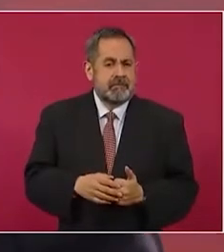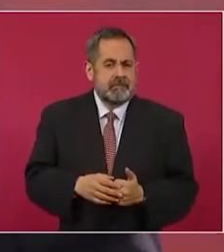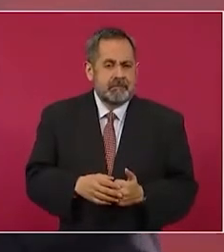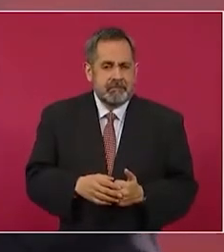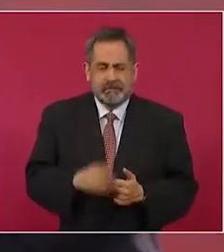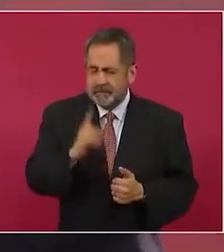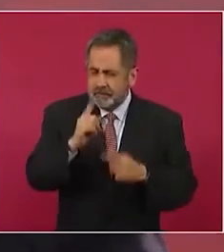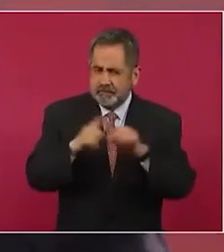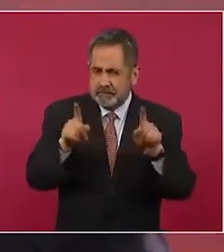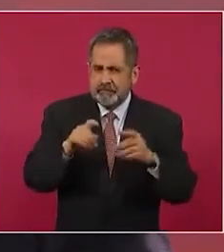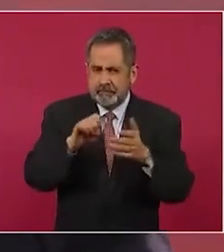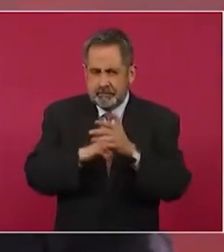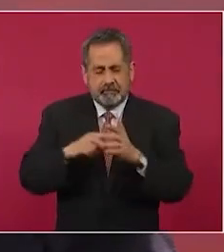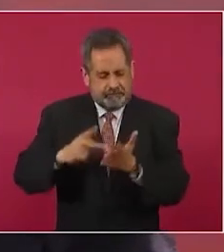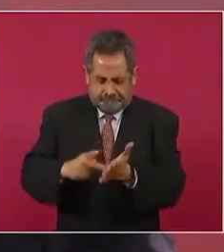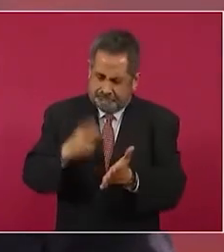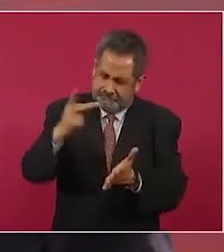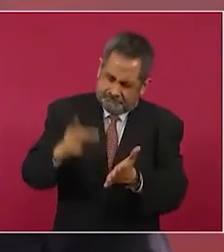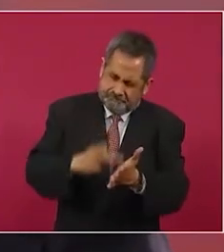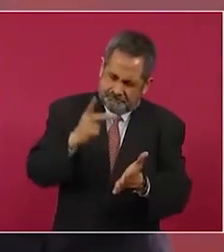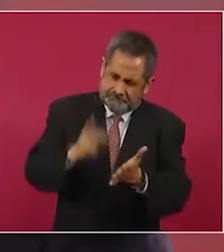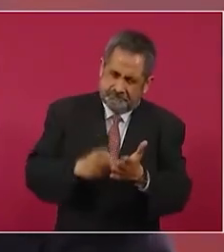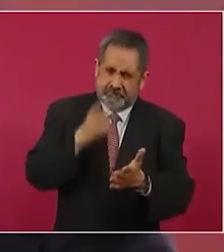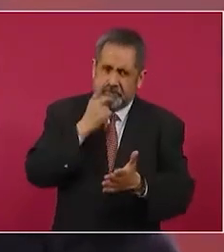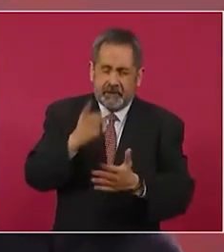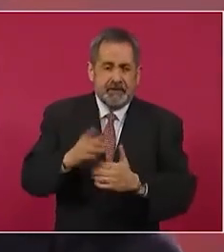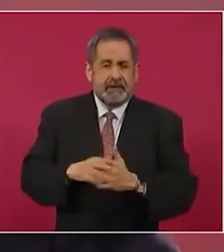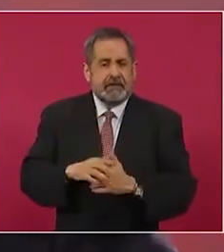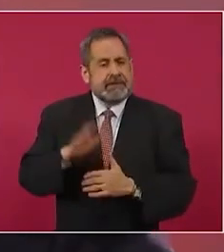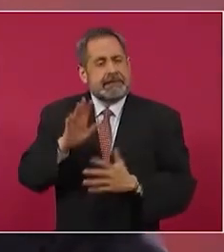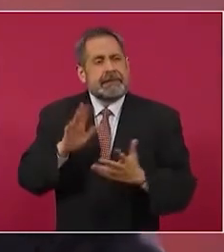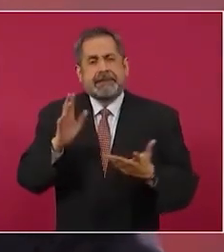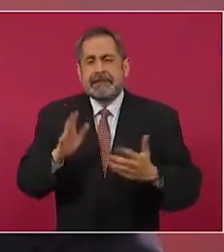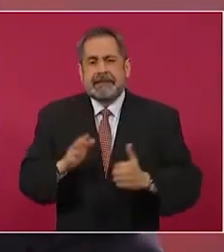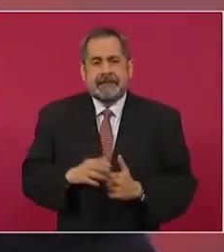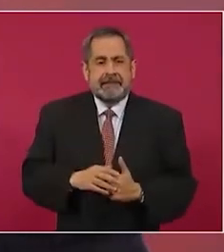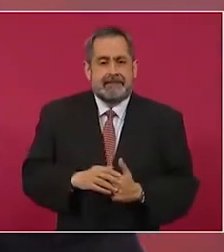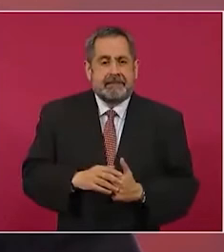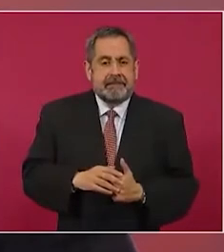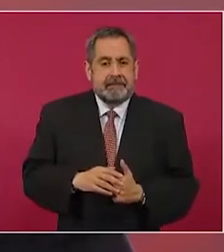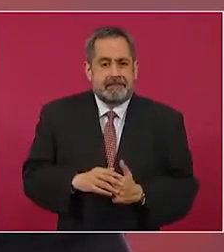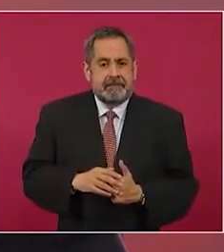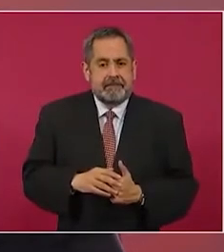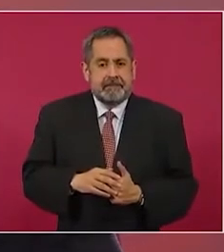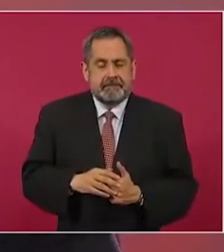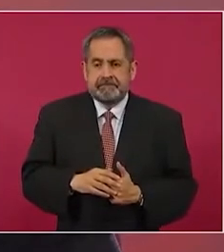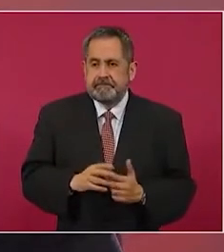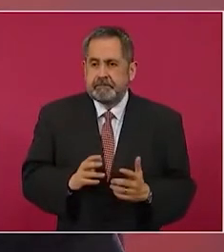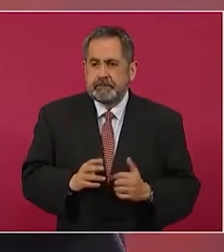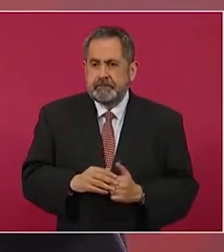lo que pasa es que lo digo y lo digo y parece como si